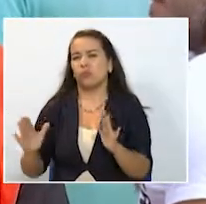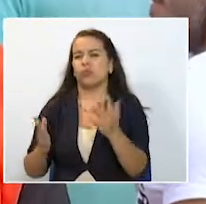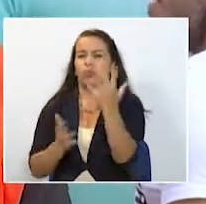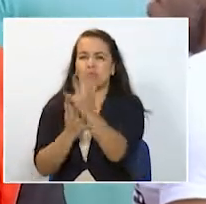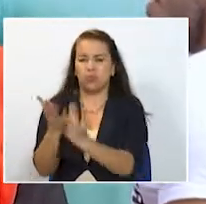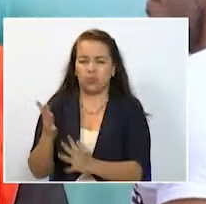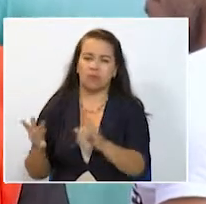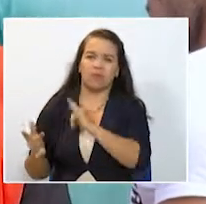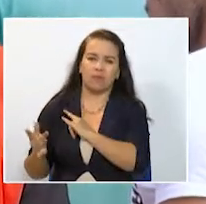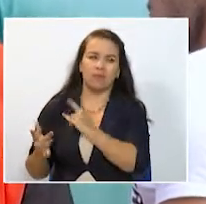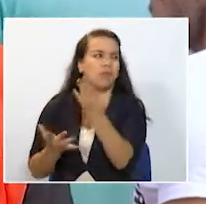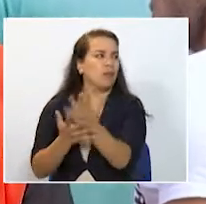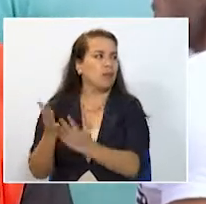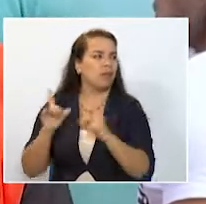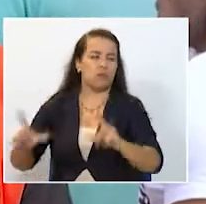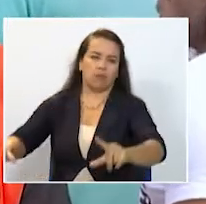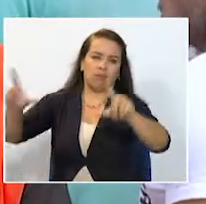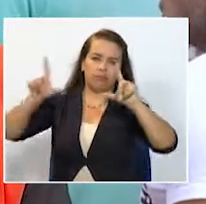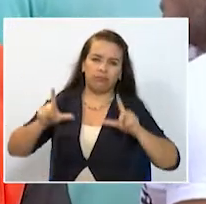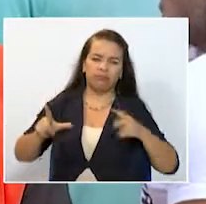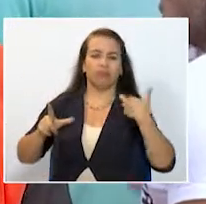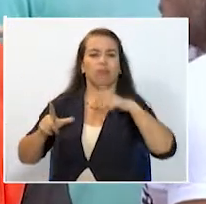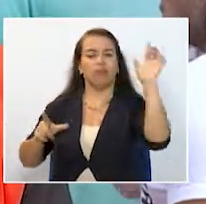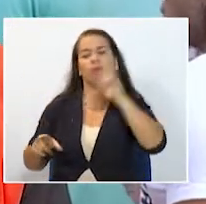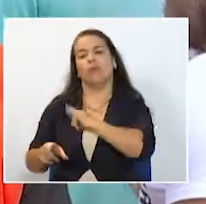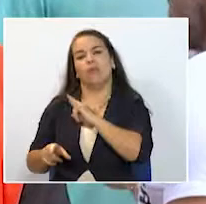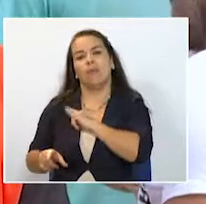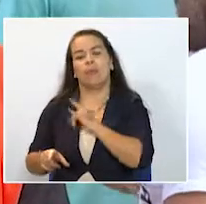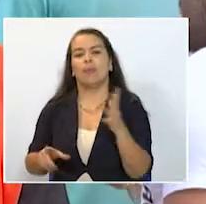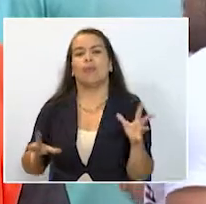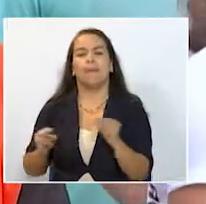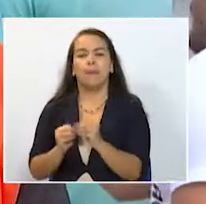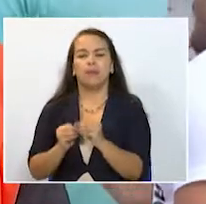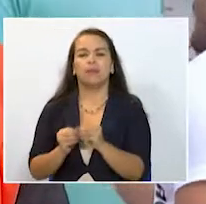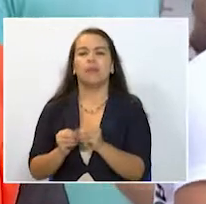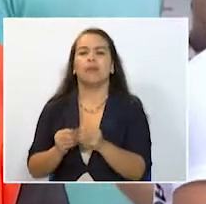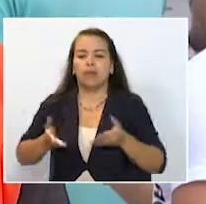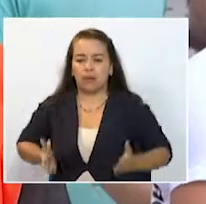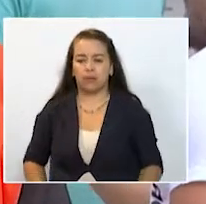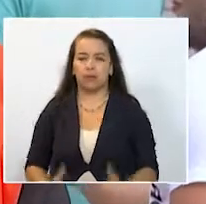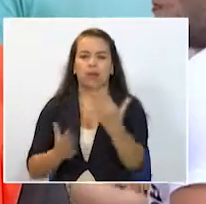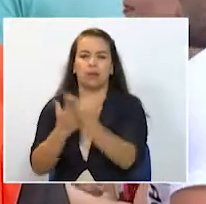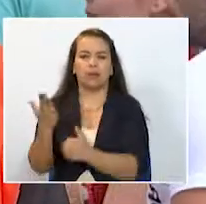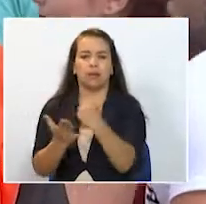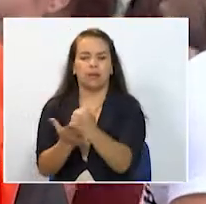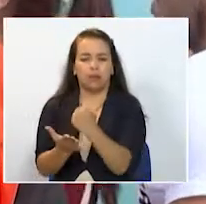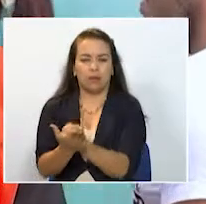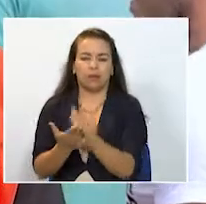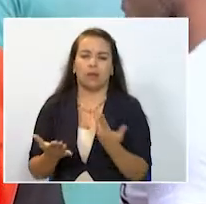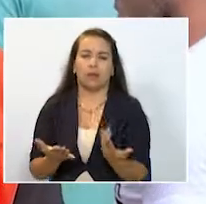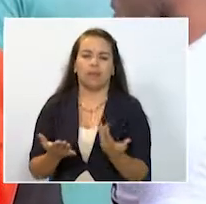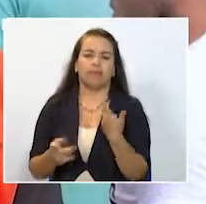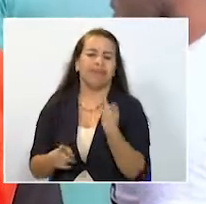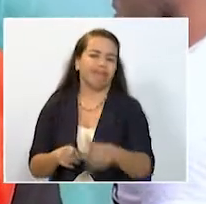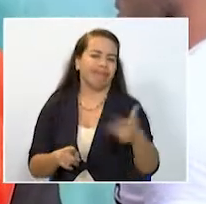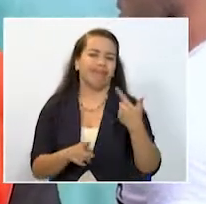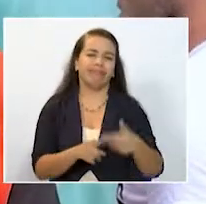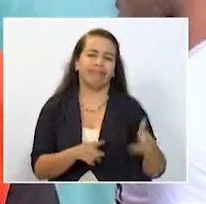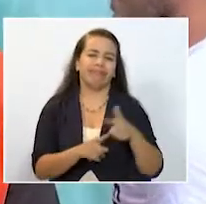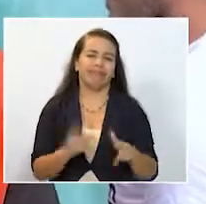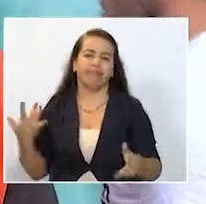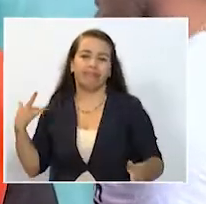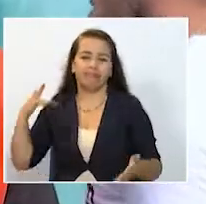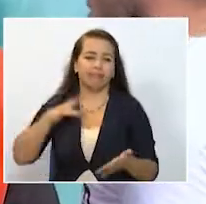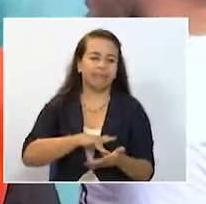títulos de profesión partidas registros de nacimiento entonces llegan aquí